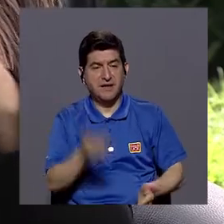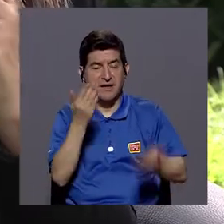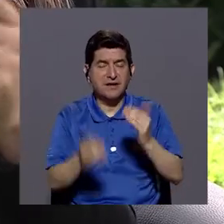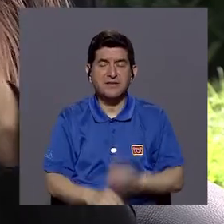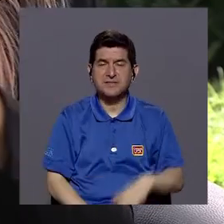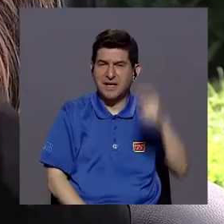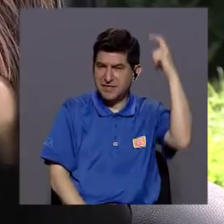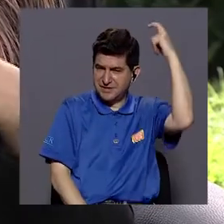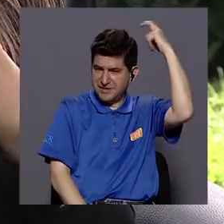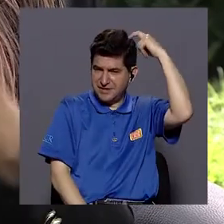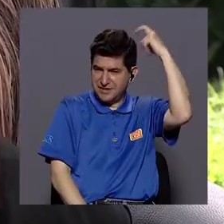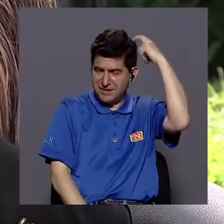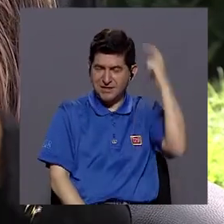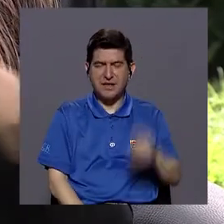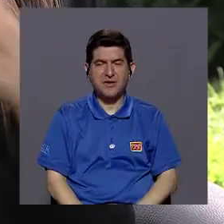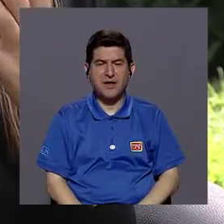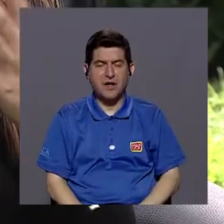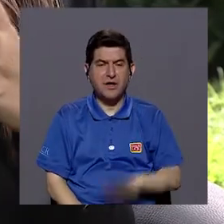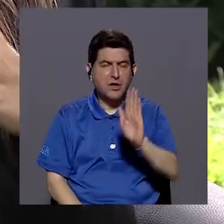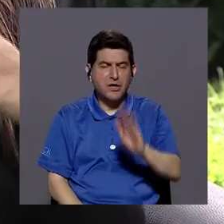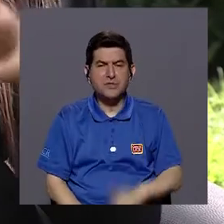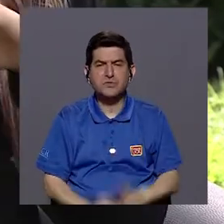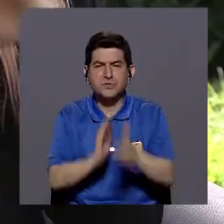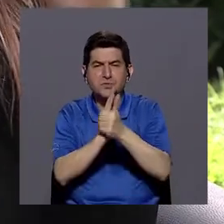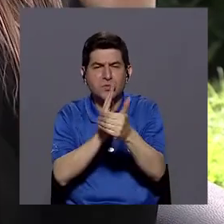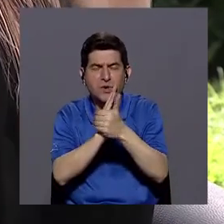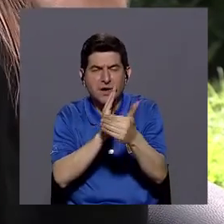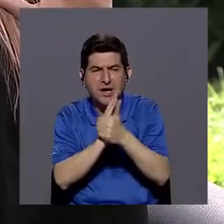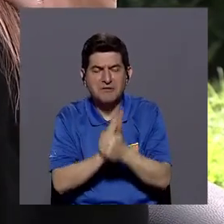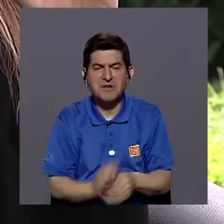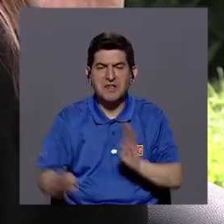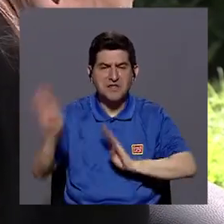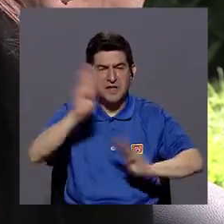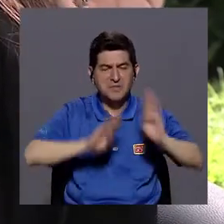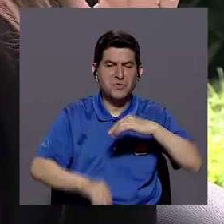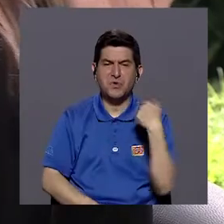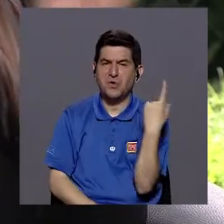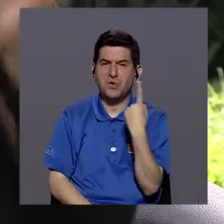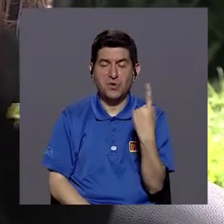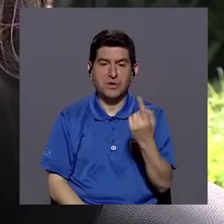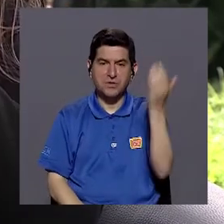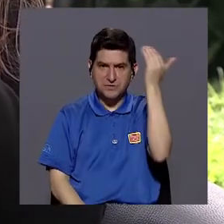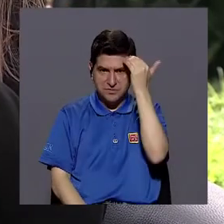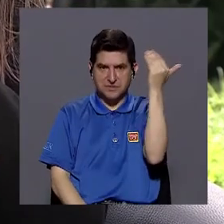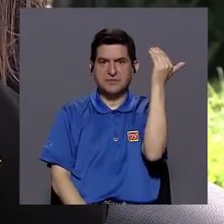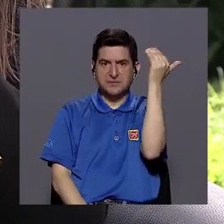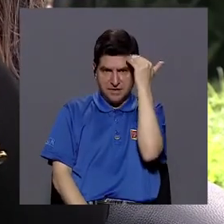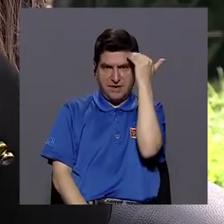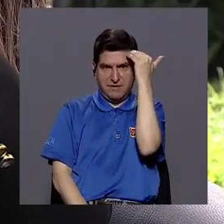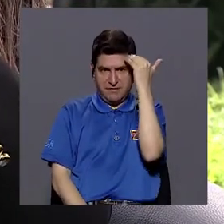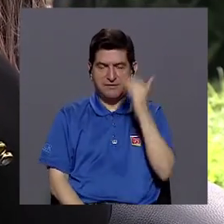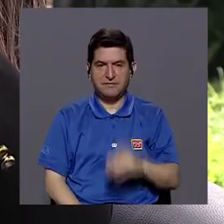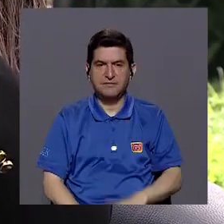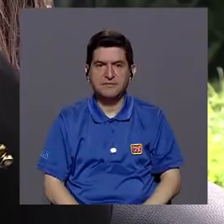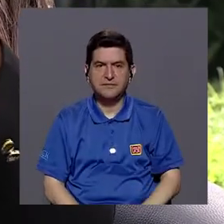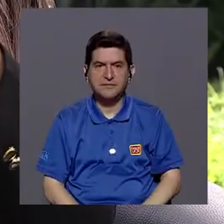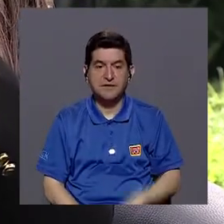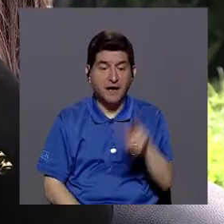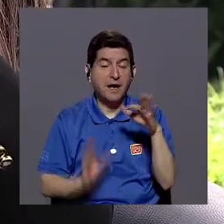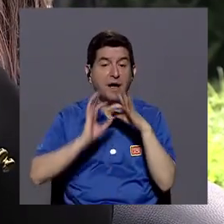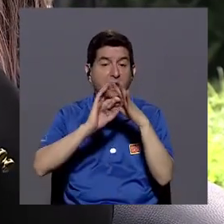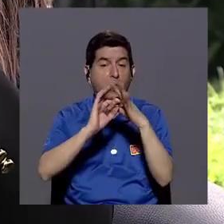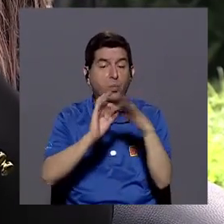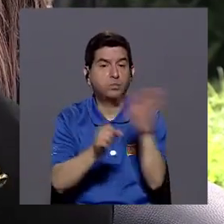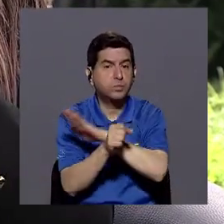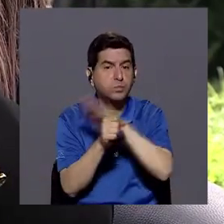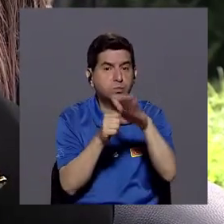neurológico y el desarrollo del cerebro, la plasticidad, verlo como algo meramente biológico, sí sabemos que también se liga